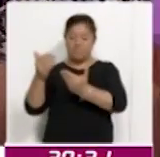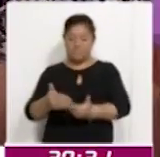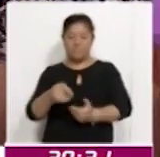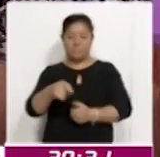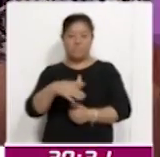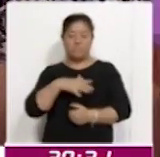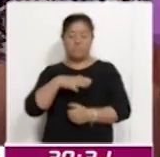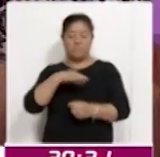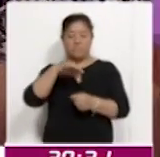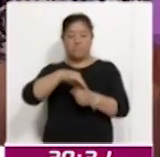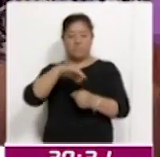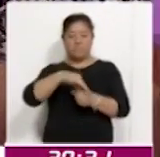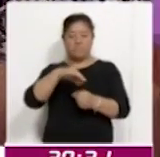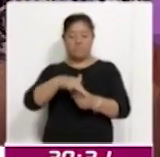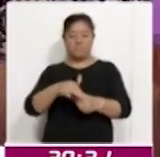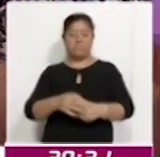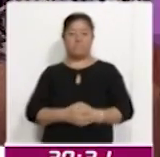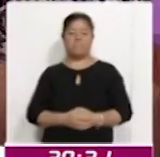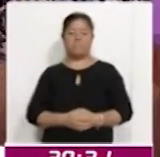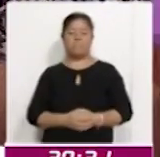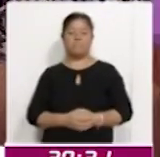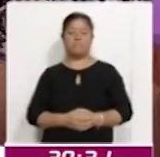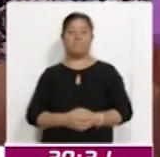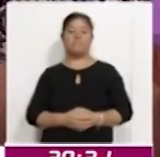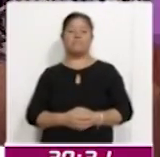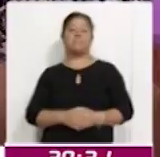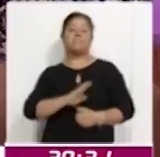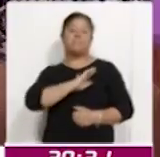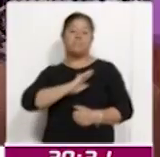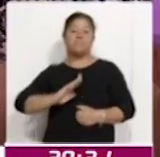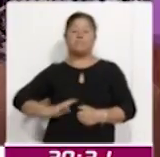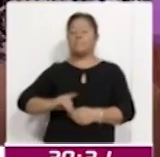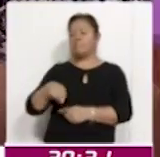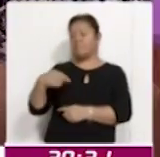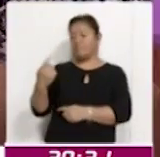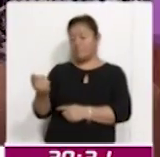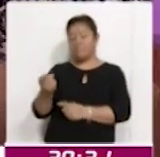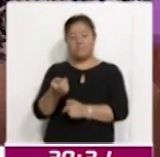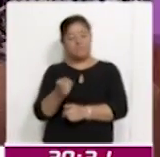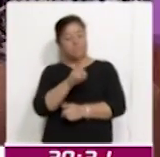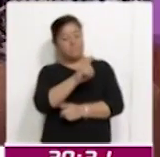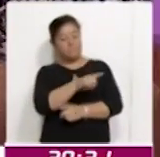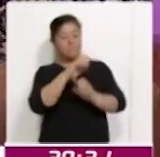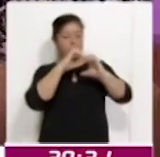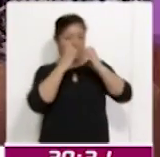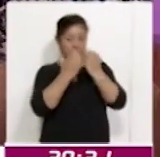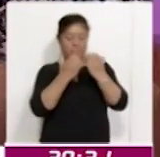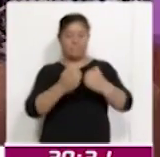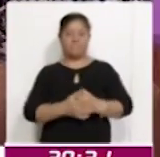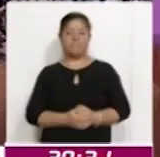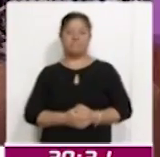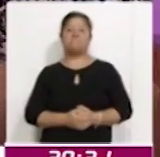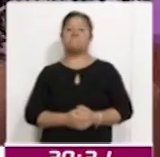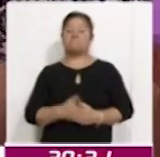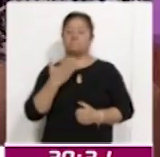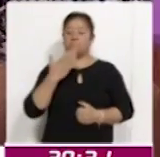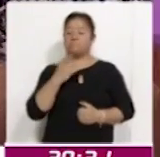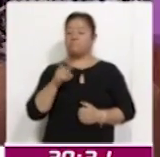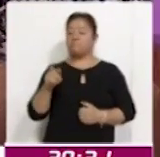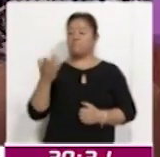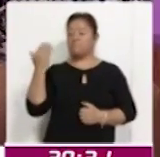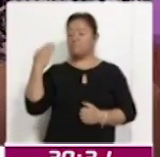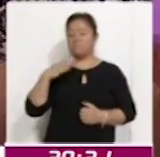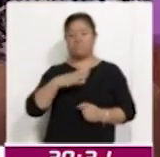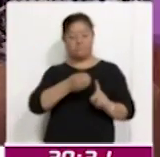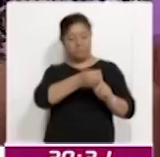la votación en estos dos, en este municipio y en esta comunidad. Bueno, días anteriores estuvieron con la organización de todo este